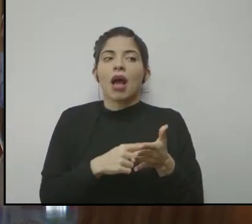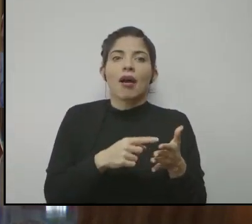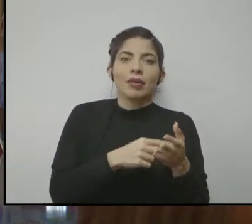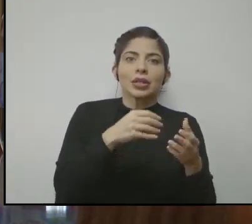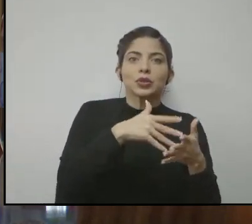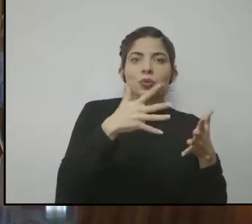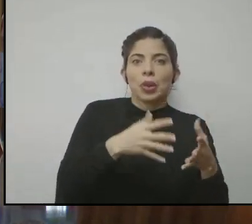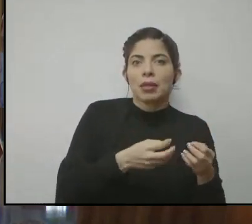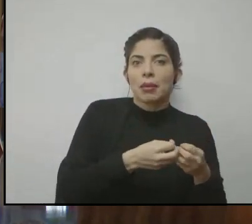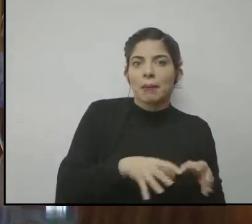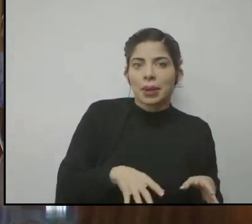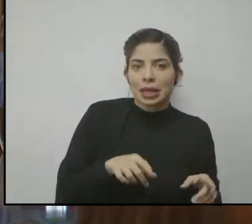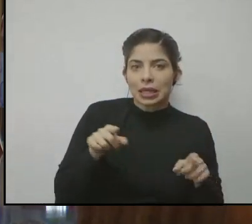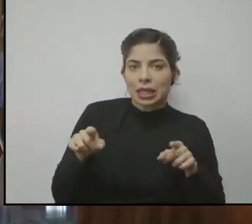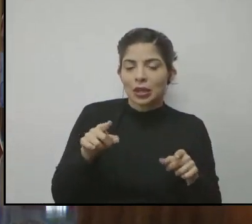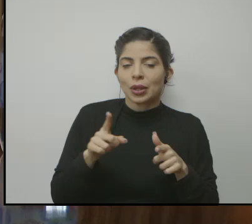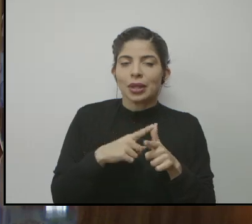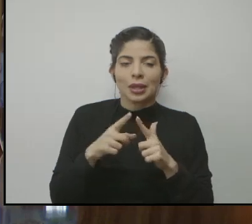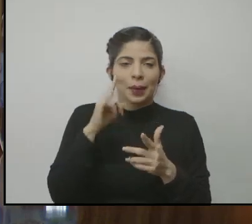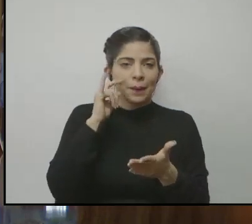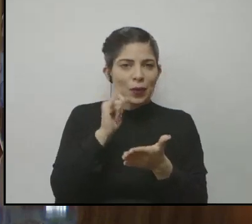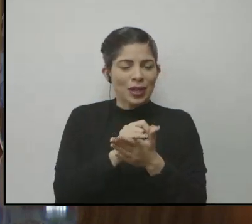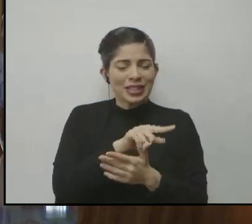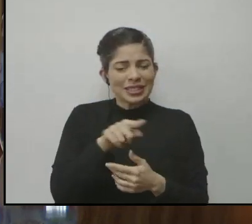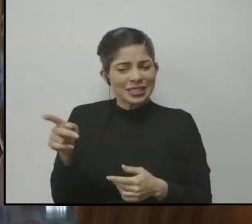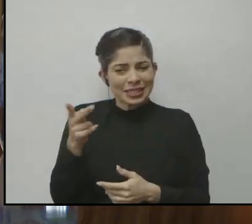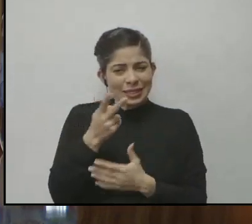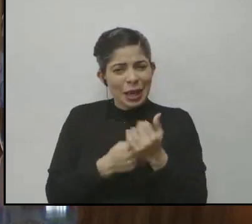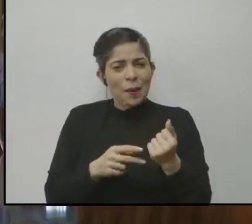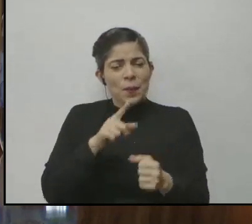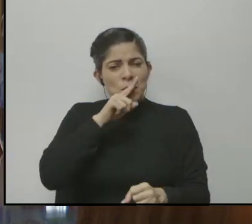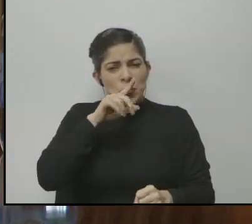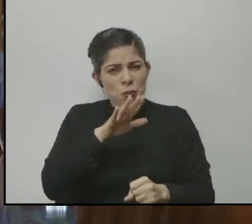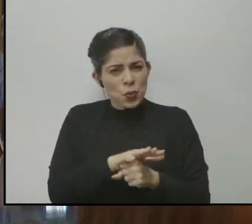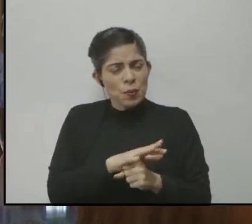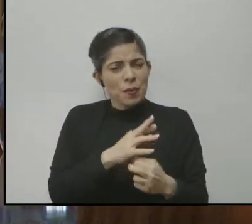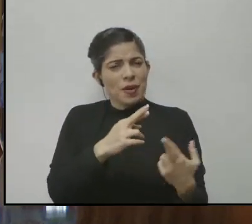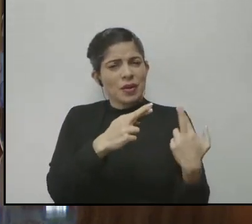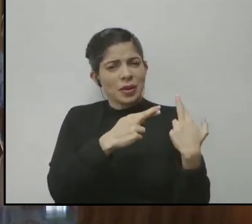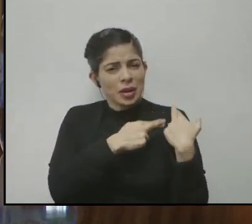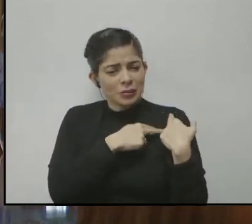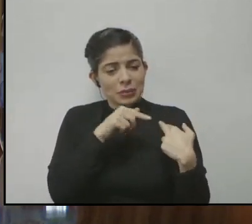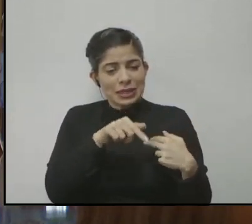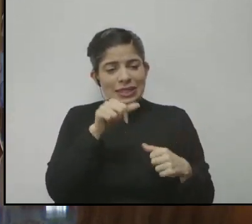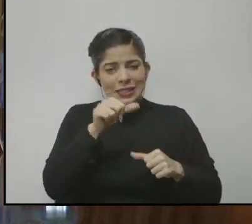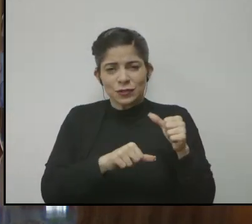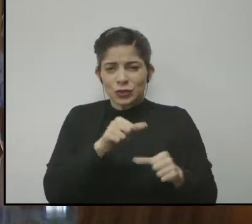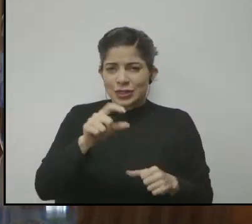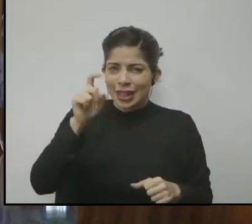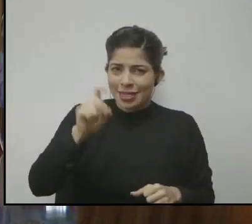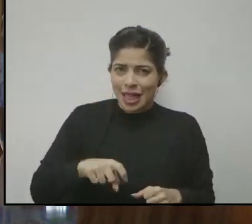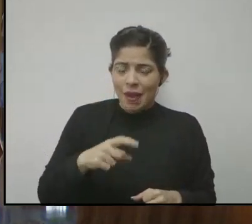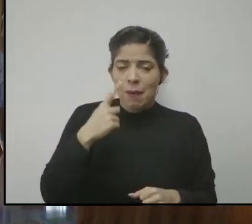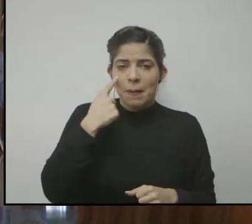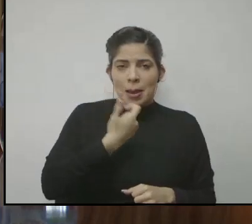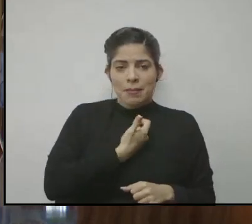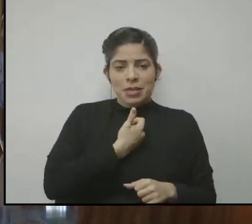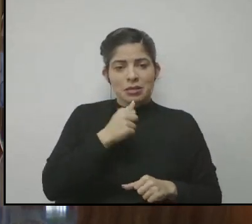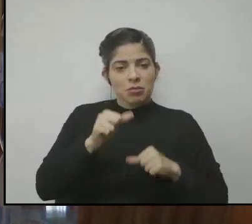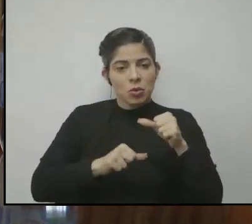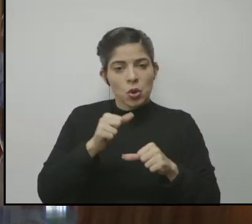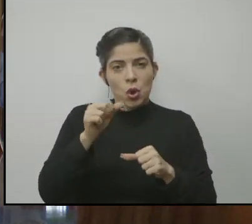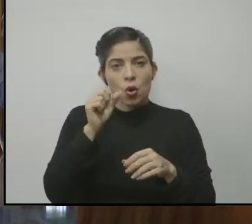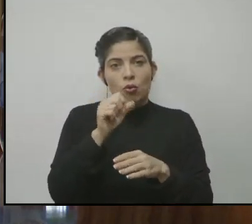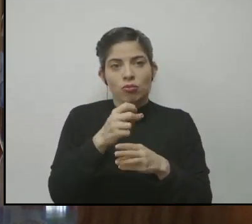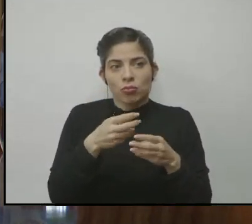también medio perdidos, entonces en ese sentido el cumplimiento, la responsabilidad son esfuerzos que hay que hacer para poder salir adelante de esta